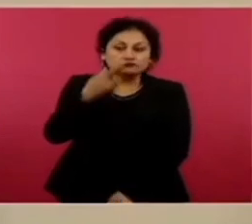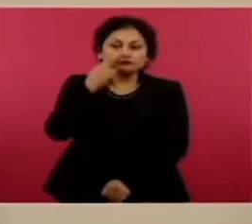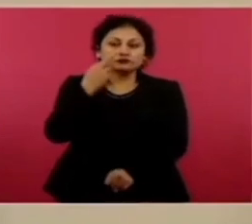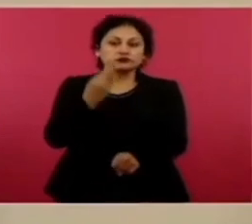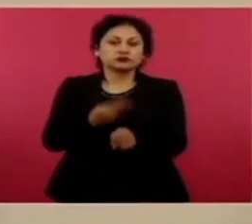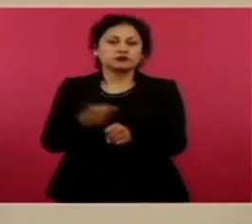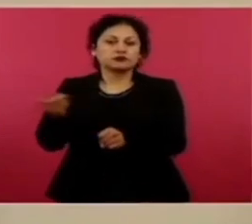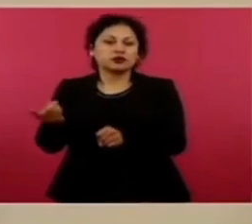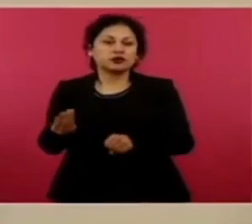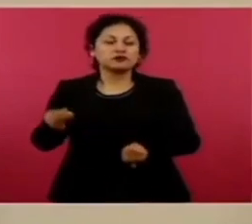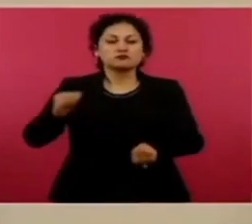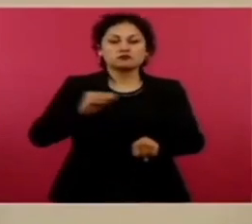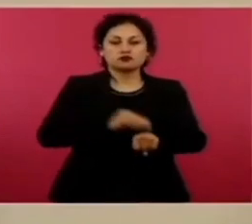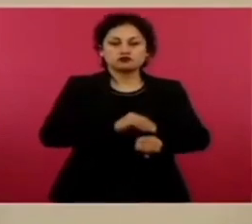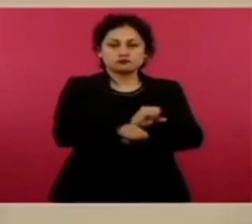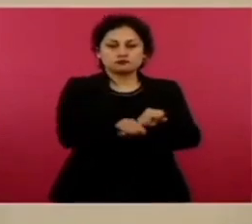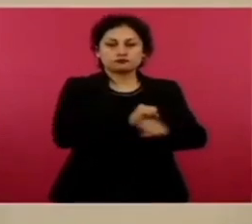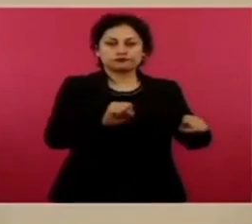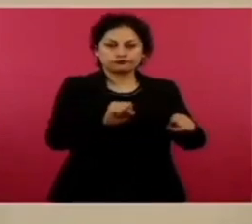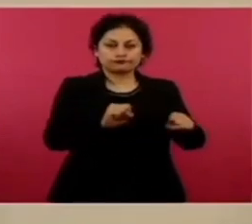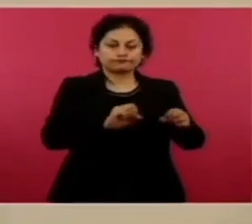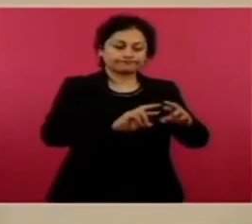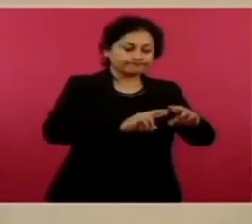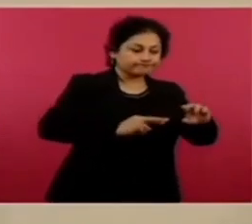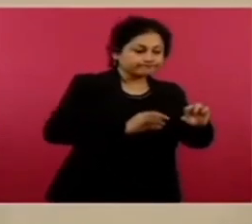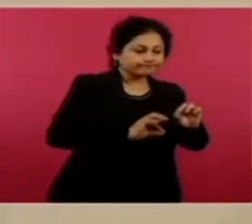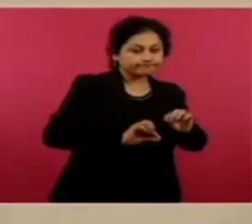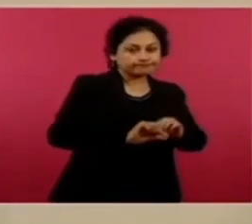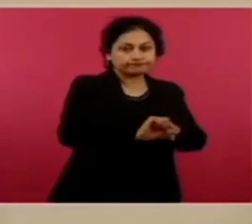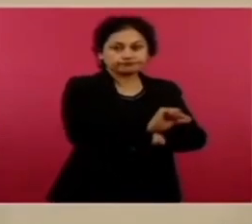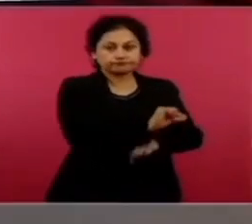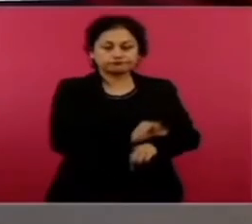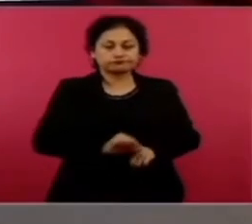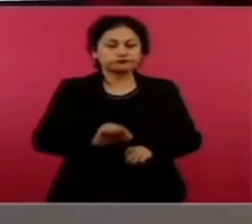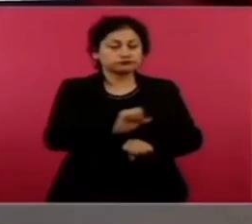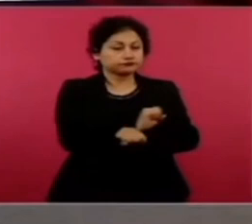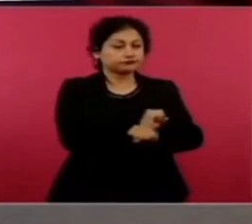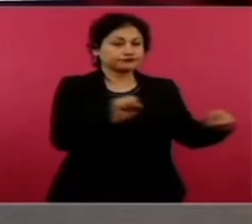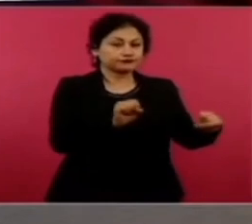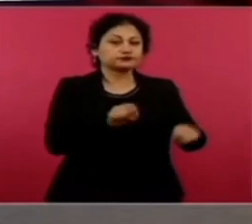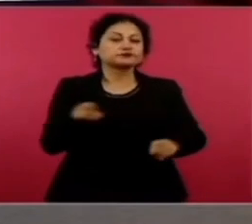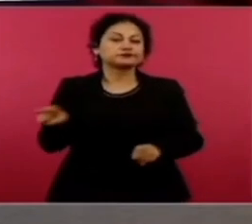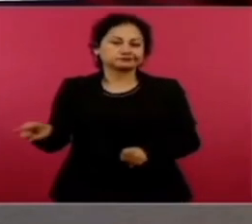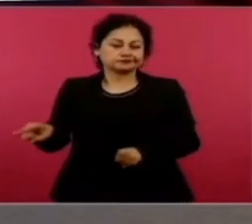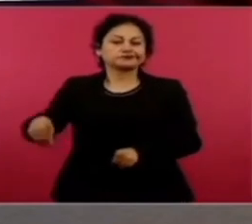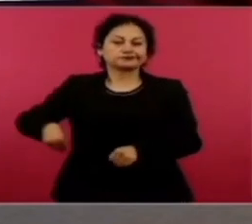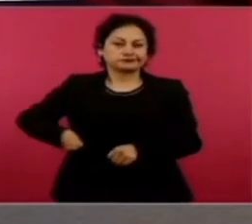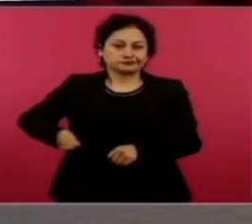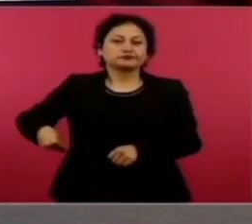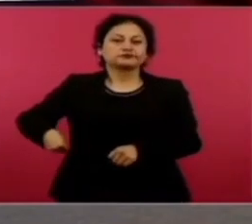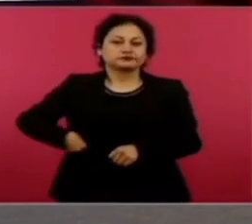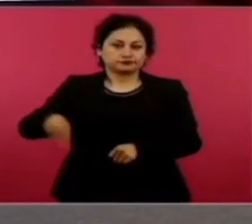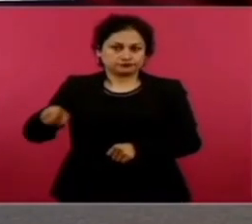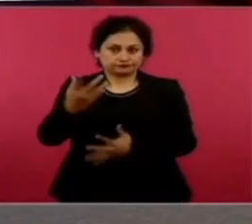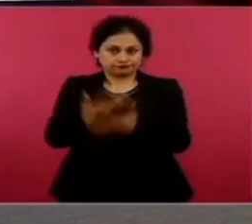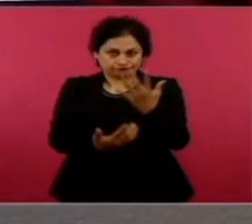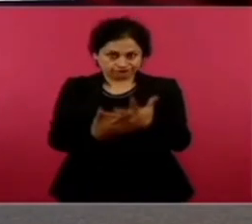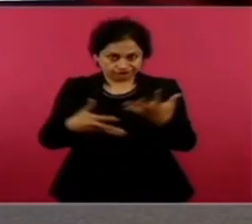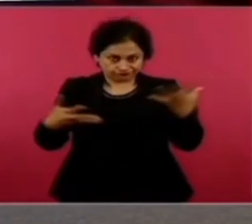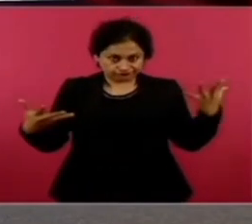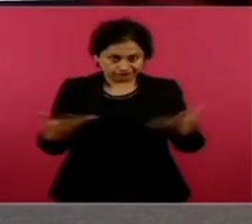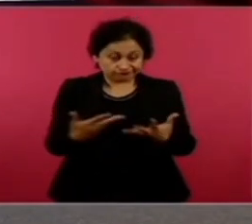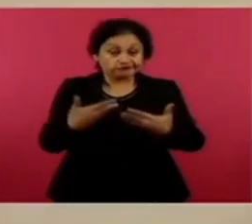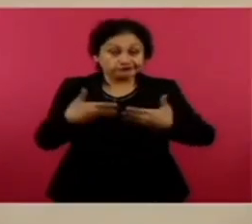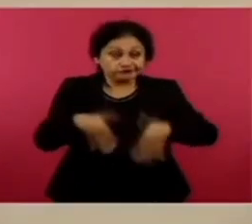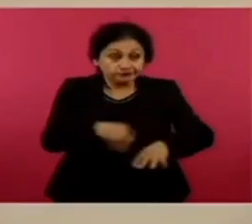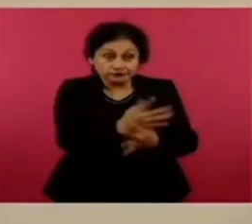De acuerdo con las investigaciones, Jorge N. habría dado bebidas embriagantes a la víctima con la